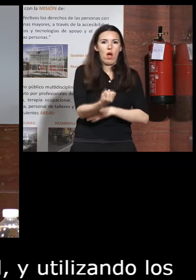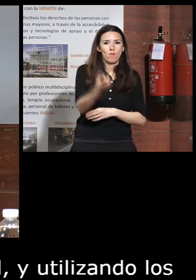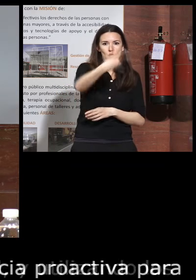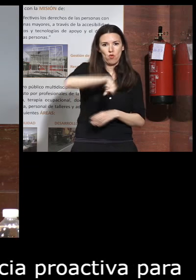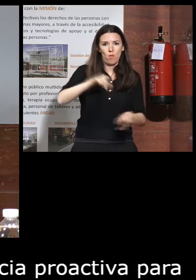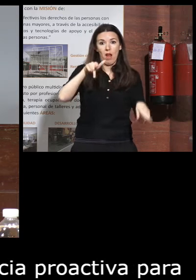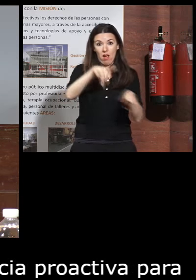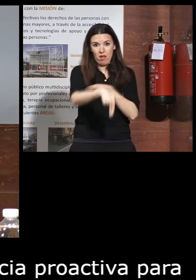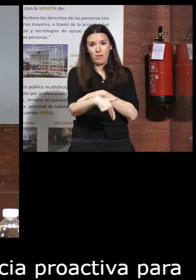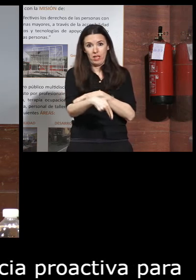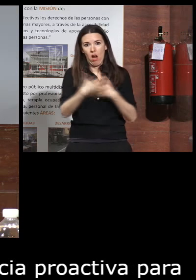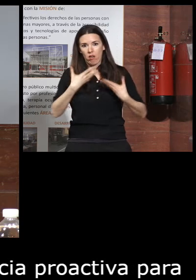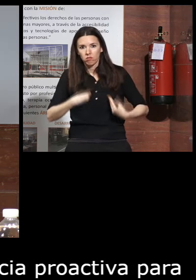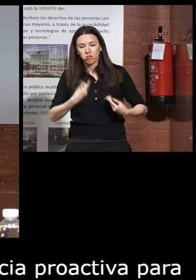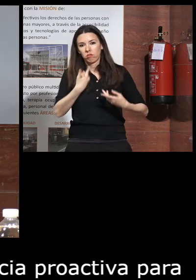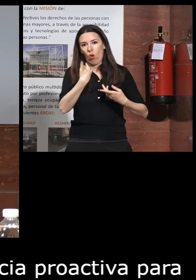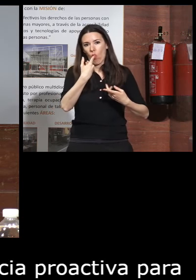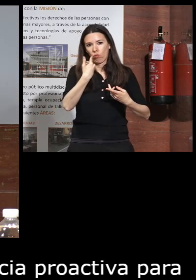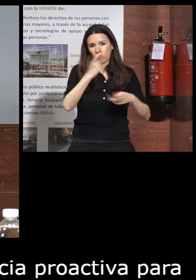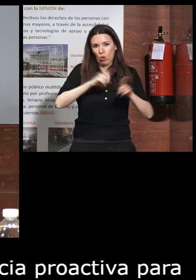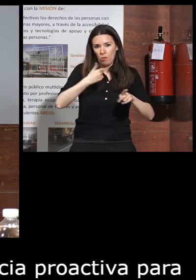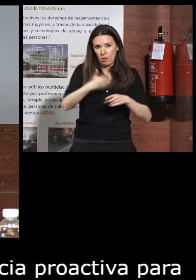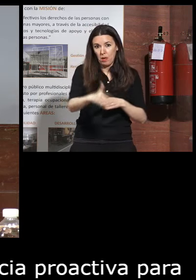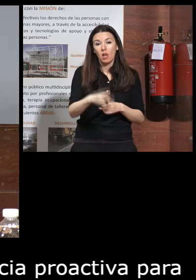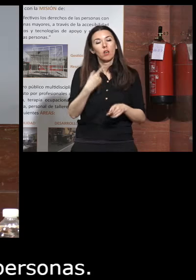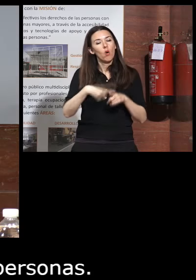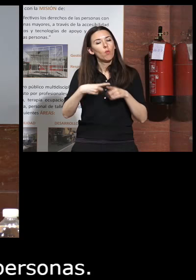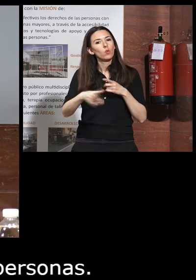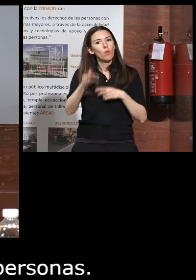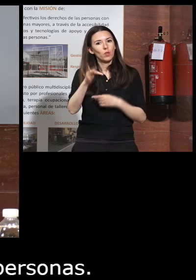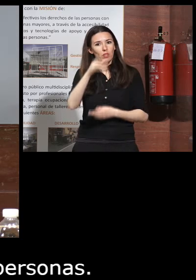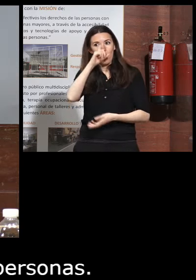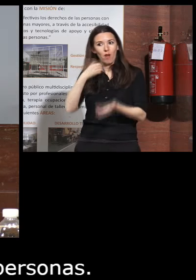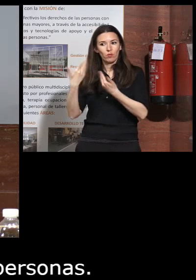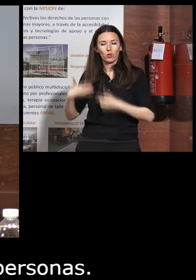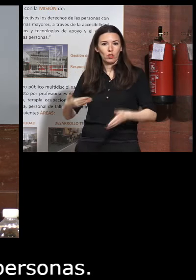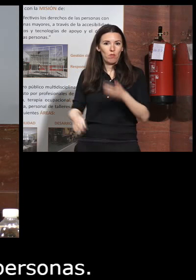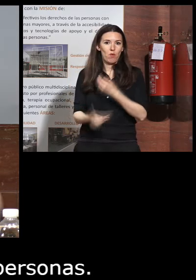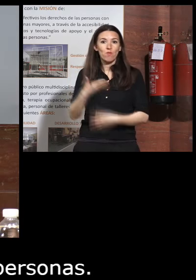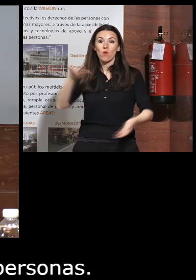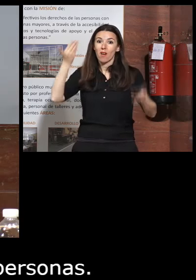entonces es otro producto muy positivo de lo que se originó hace mucho tiempo enhorabuena